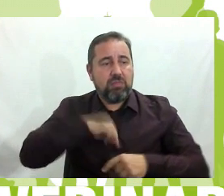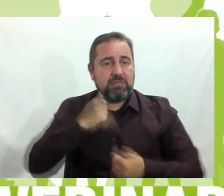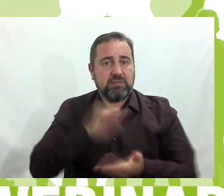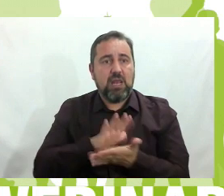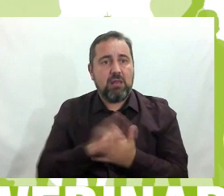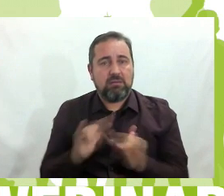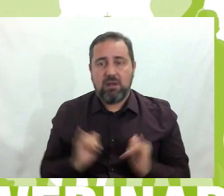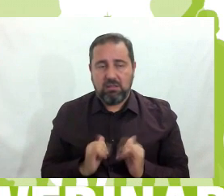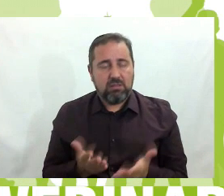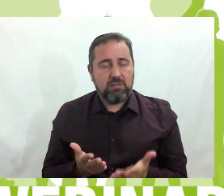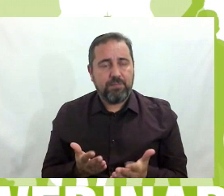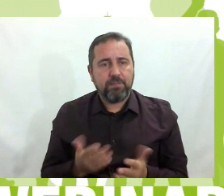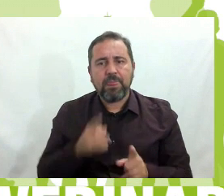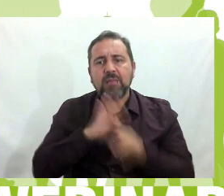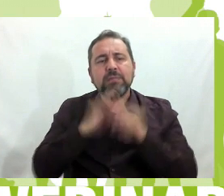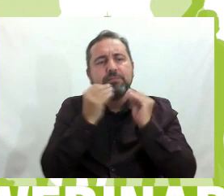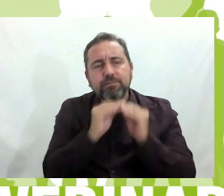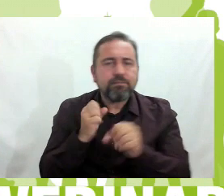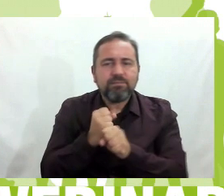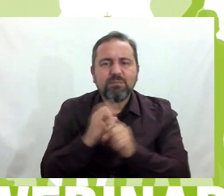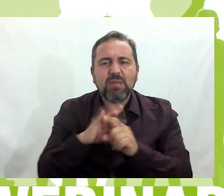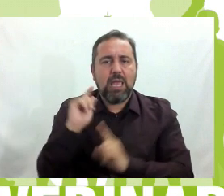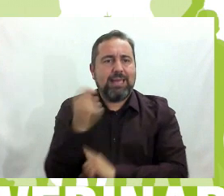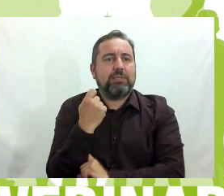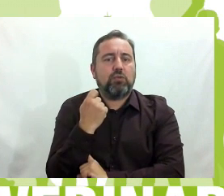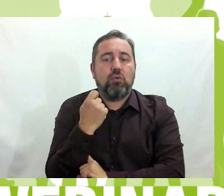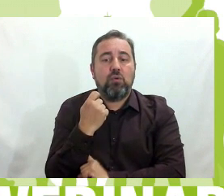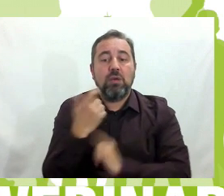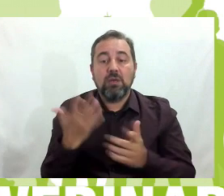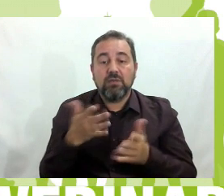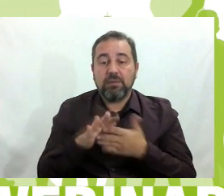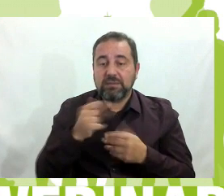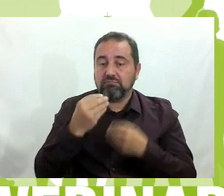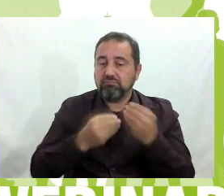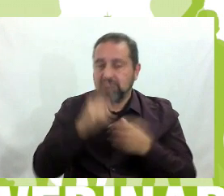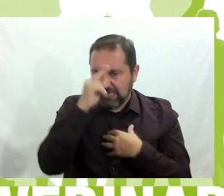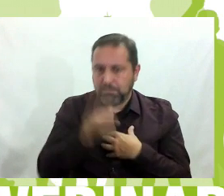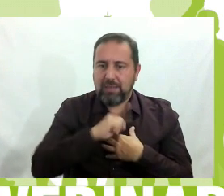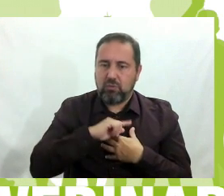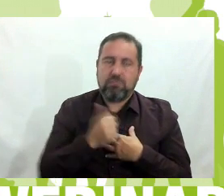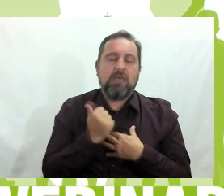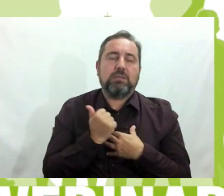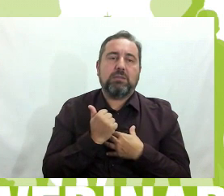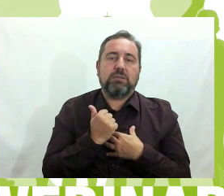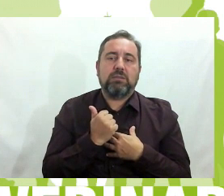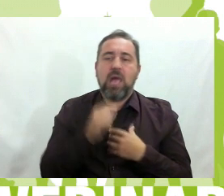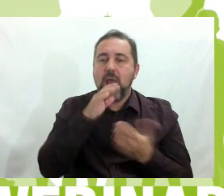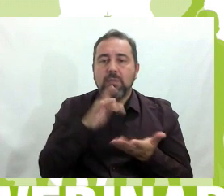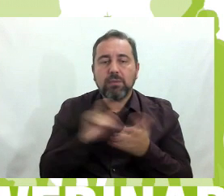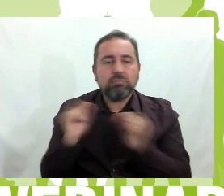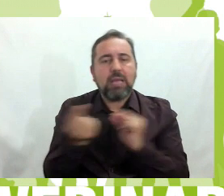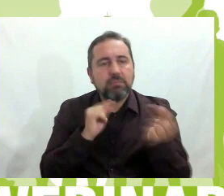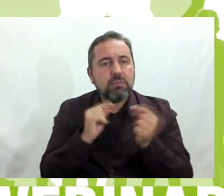En las actuaciones de éxito, que nos ayuda a realizarlas con más respeto. Ahora estamos haciendo tertulias, bueno,